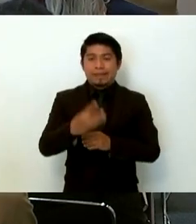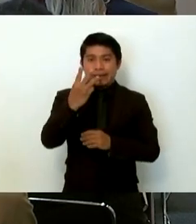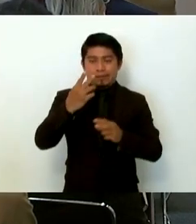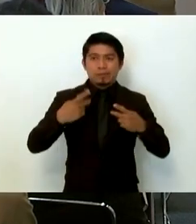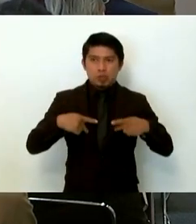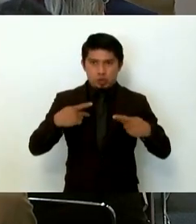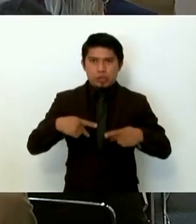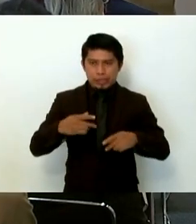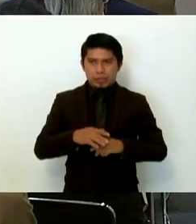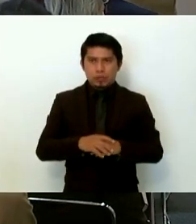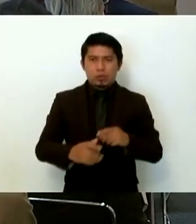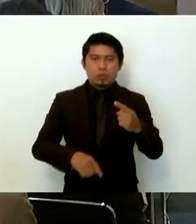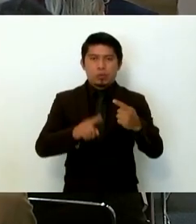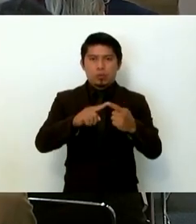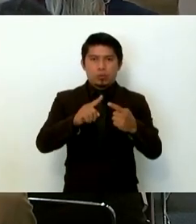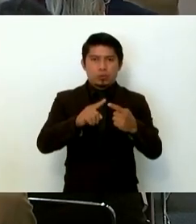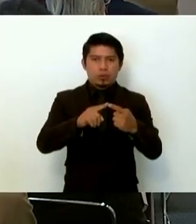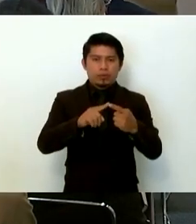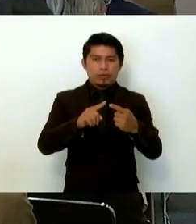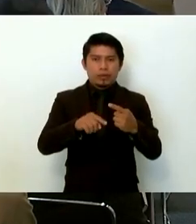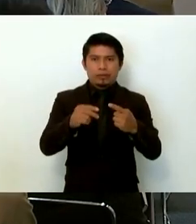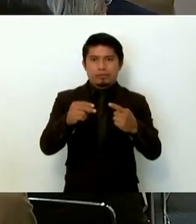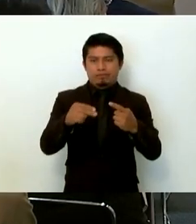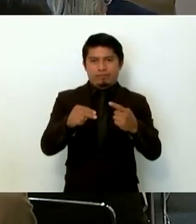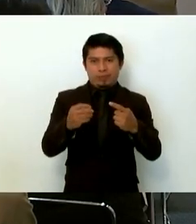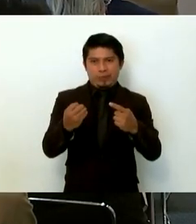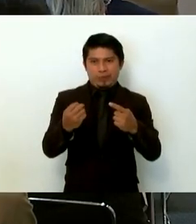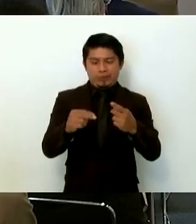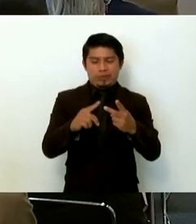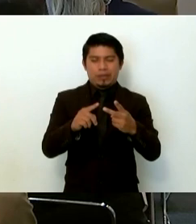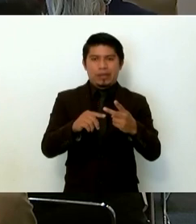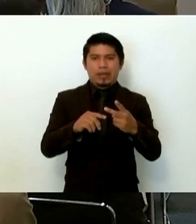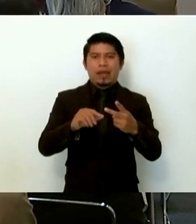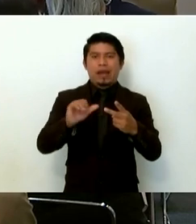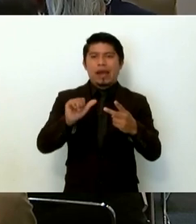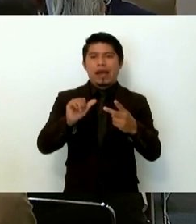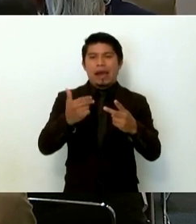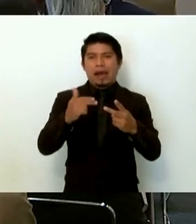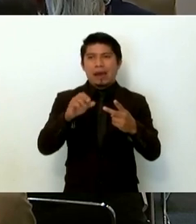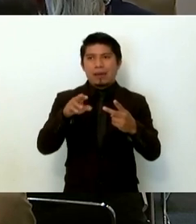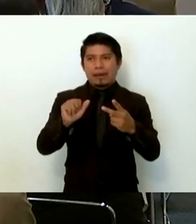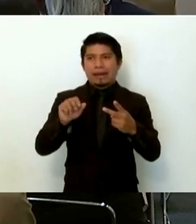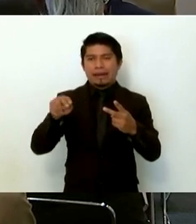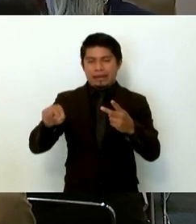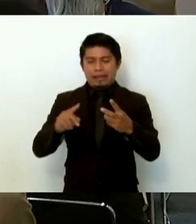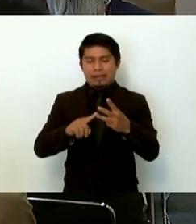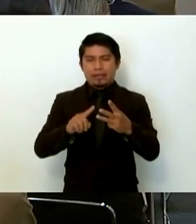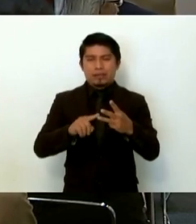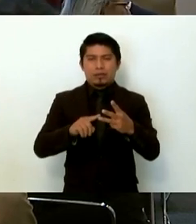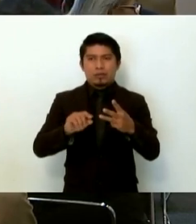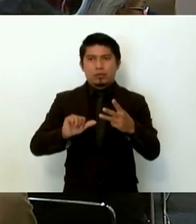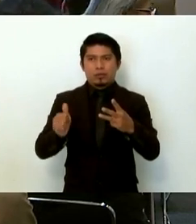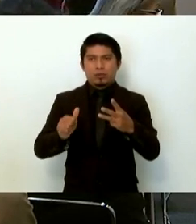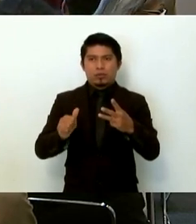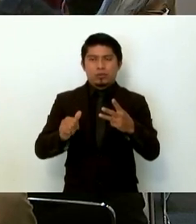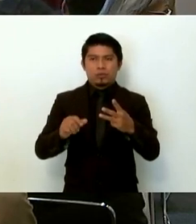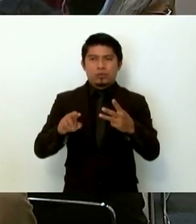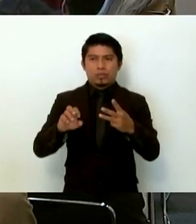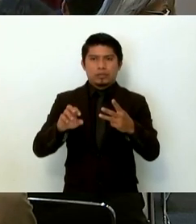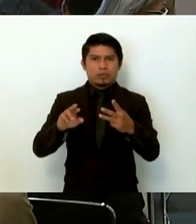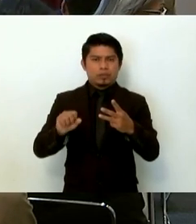personas uno el innombrable otro es Abraham N y el otro es Ulises